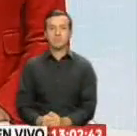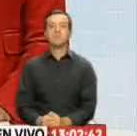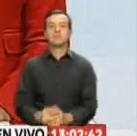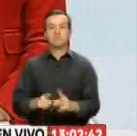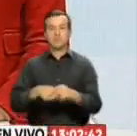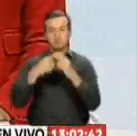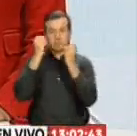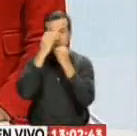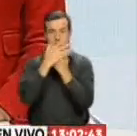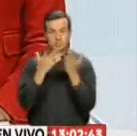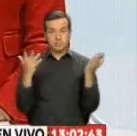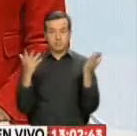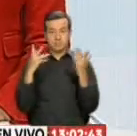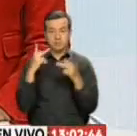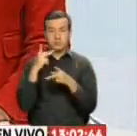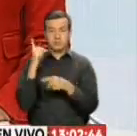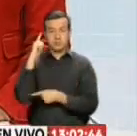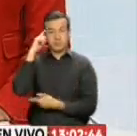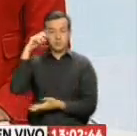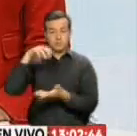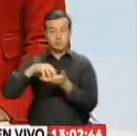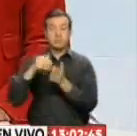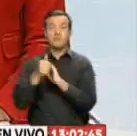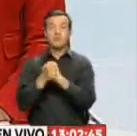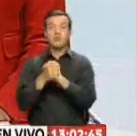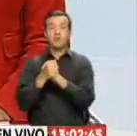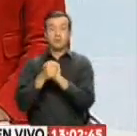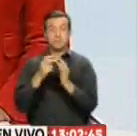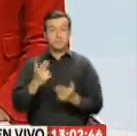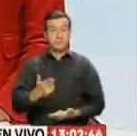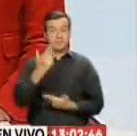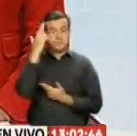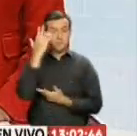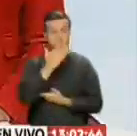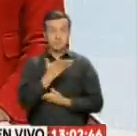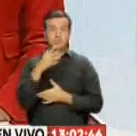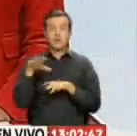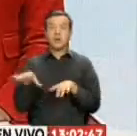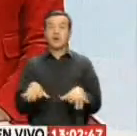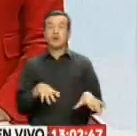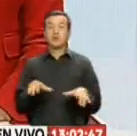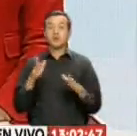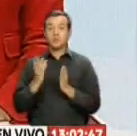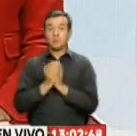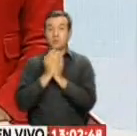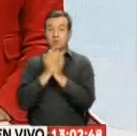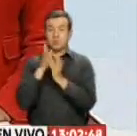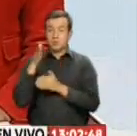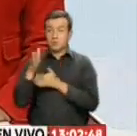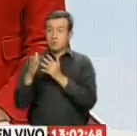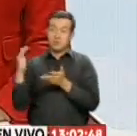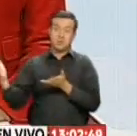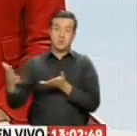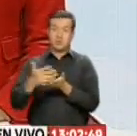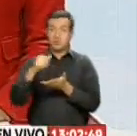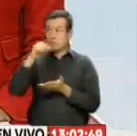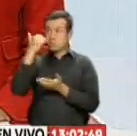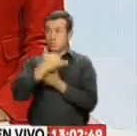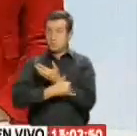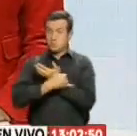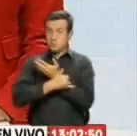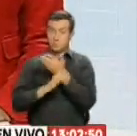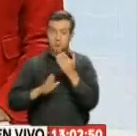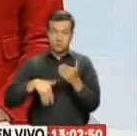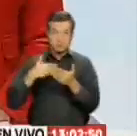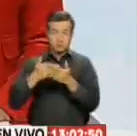Iniciamos con las noticias. El Consejo de Gobierno de Galápagos y la Armada toman acciones para evitar que buques pesqueros extranjeros ingresen a